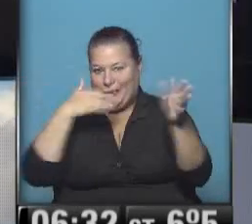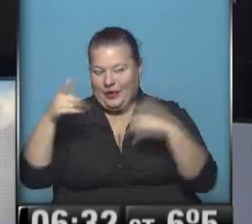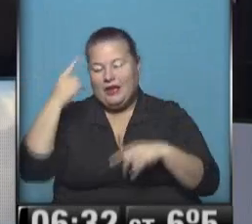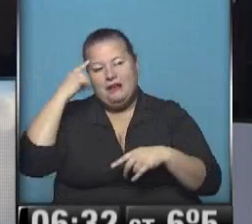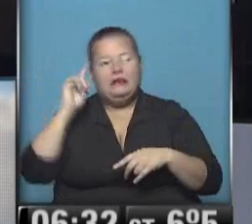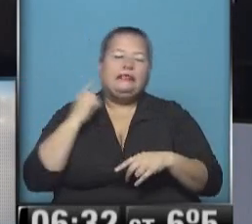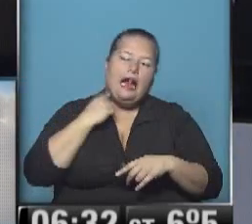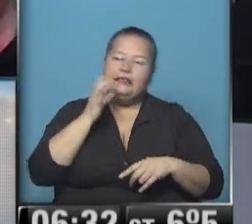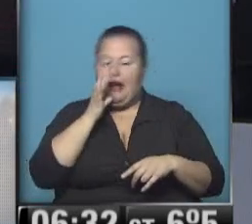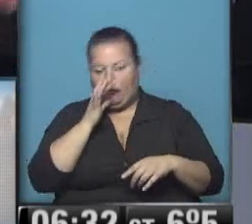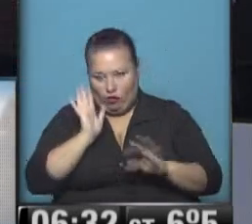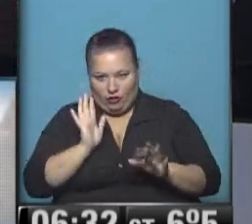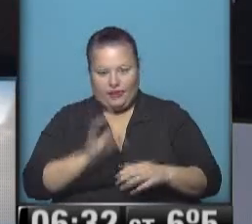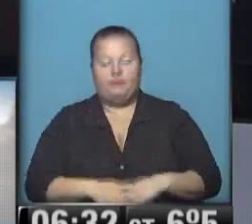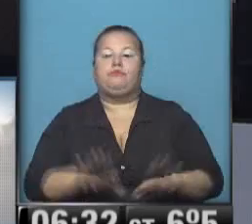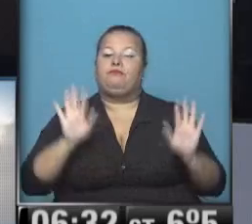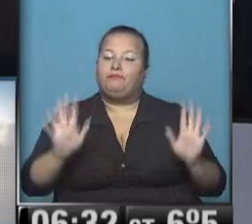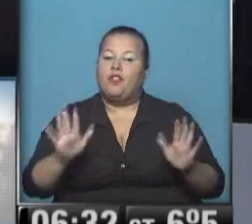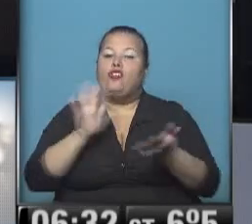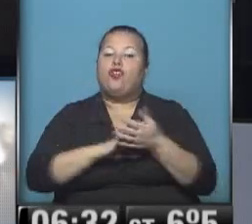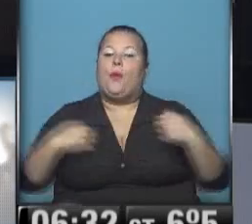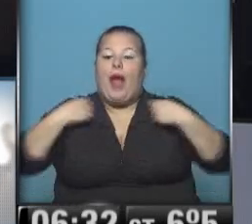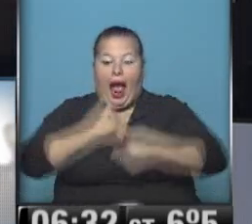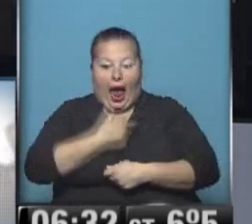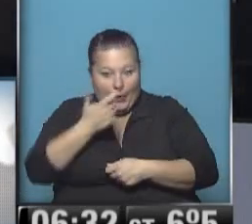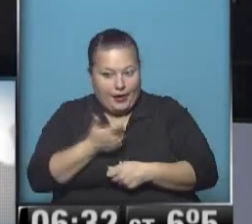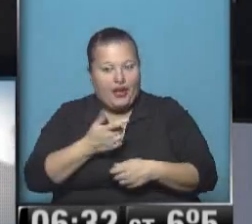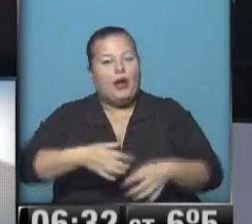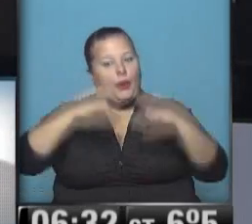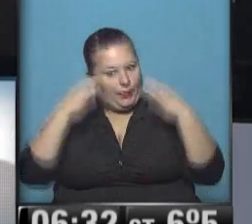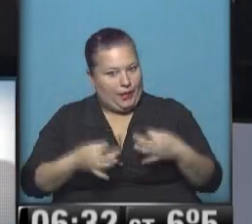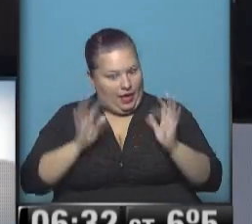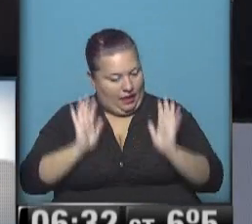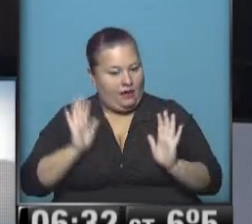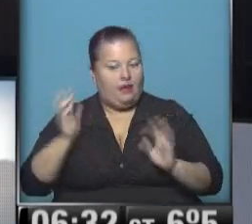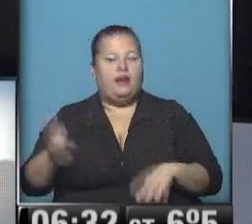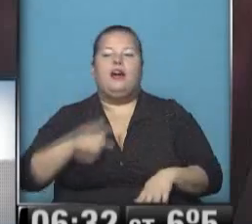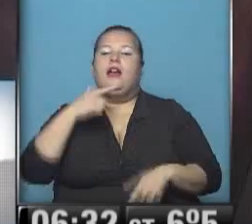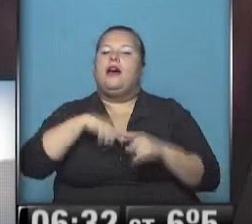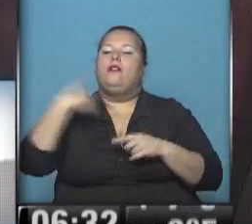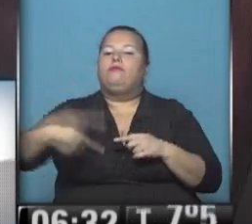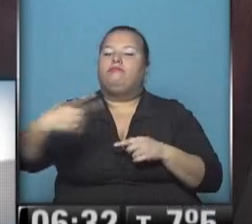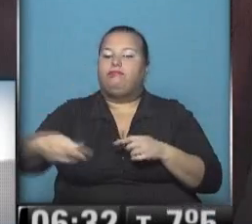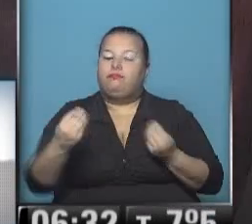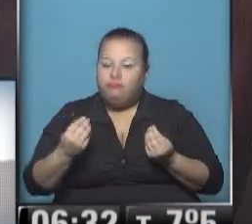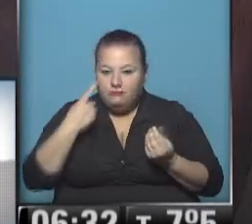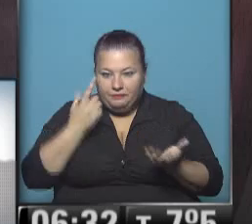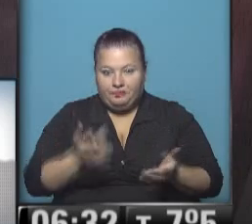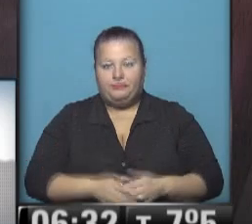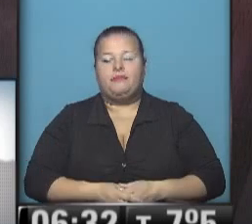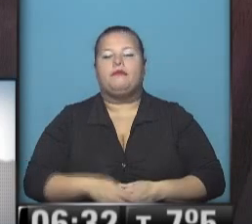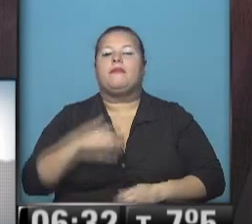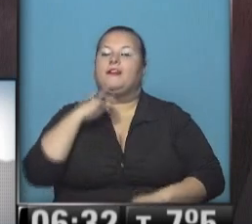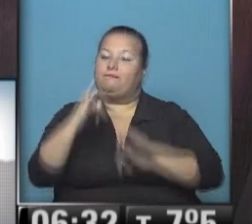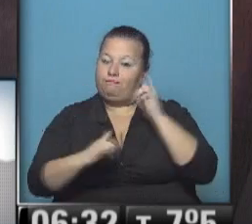entre 13 y 14! ¡Así que lo de los abrigos, bien que vale! ¡Con el extendido seguimos y les